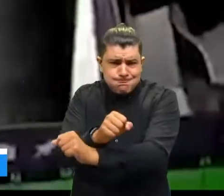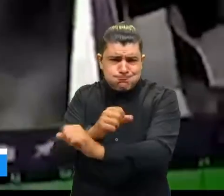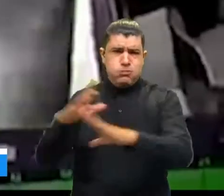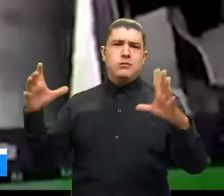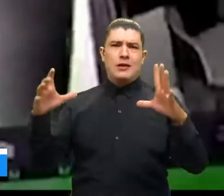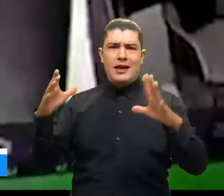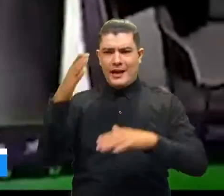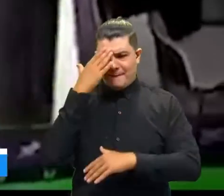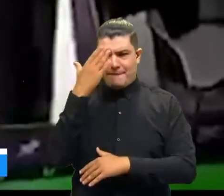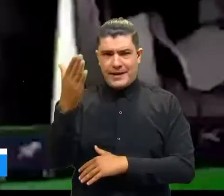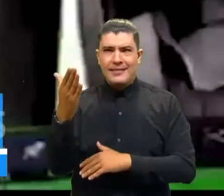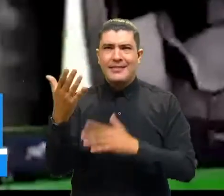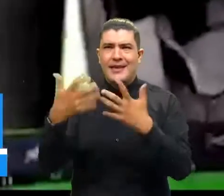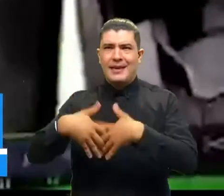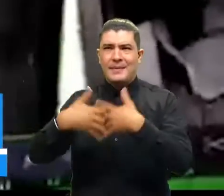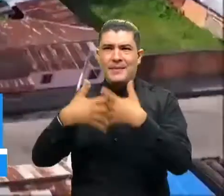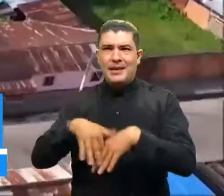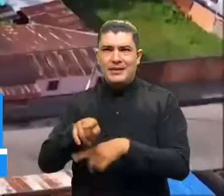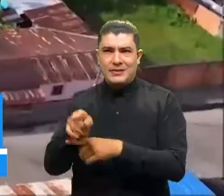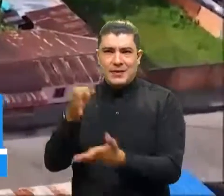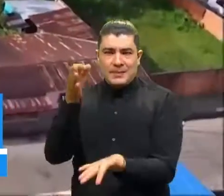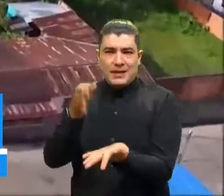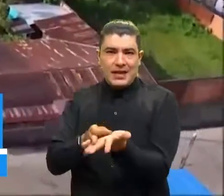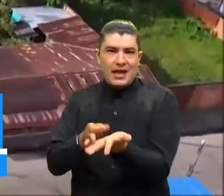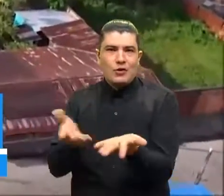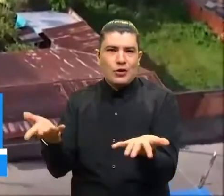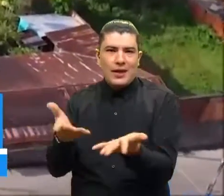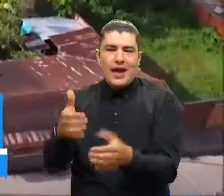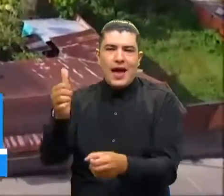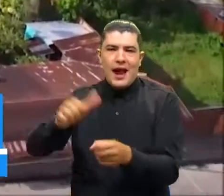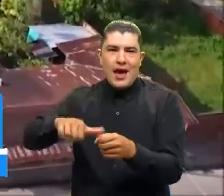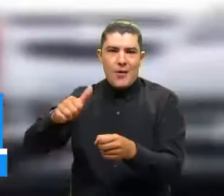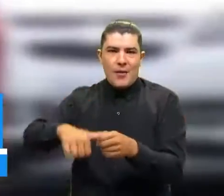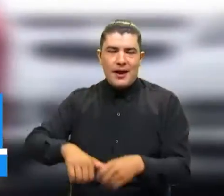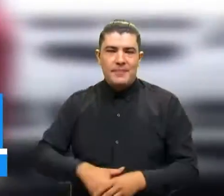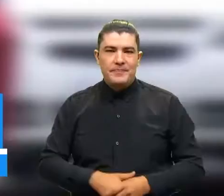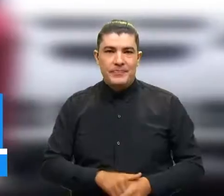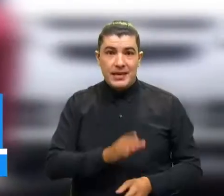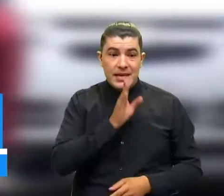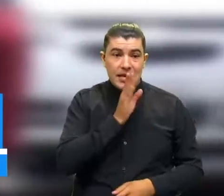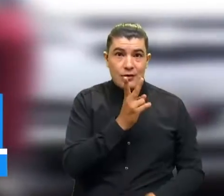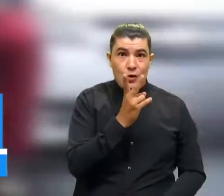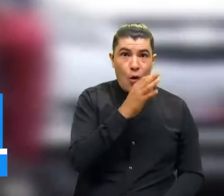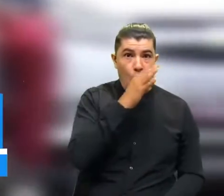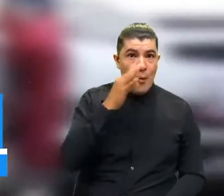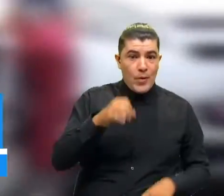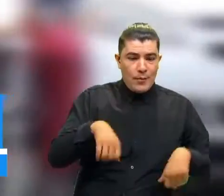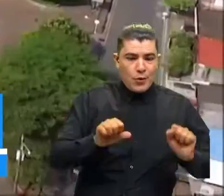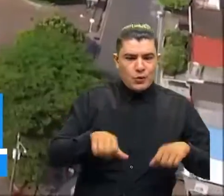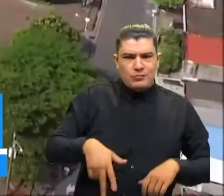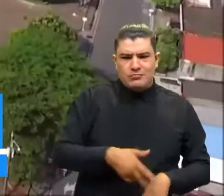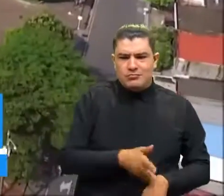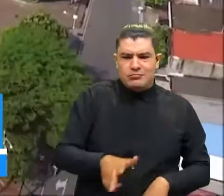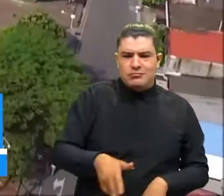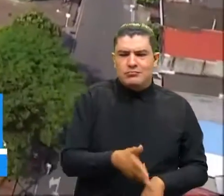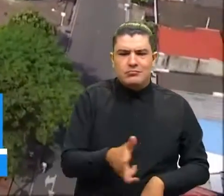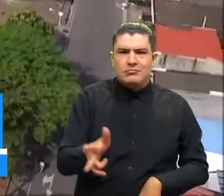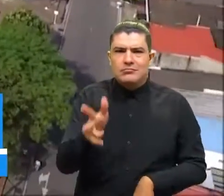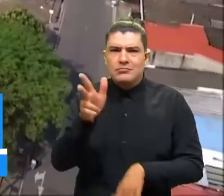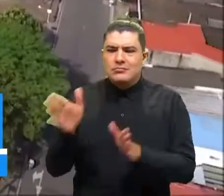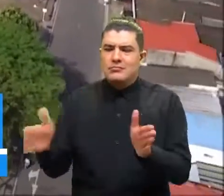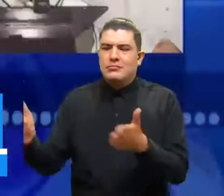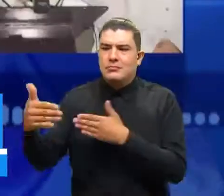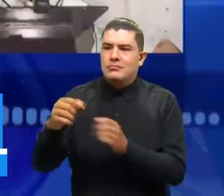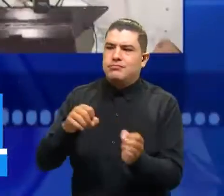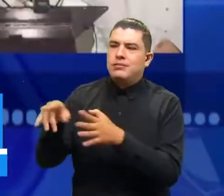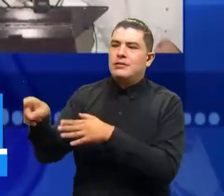dejado a las afueras de una empresa en la capital de Arauca por dos hombres que se movilizaban en una motocicleta en este sector de